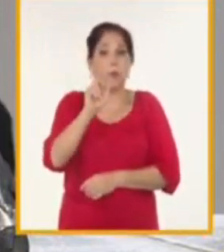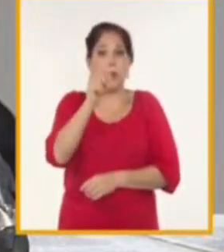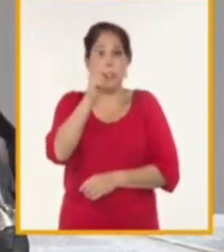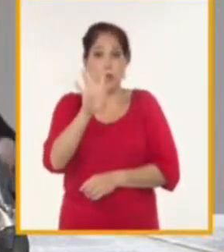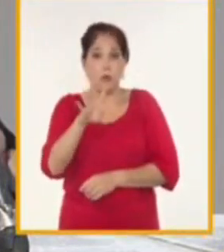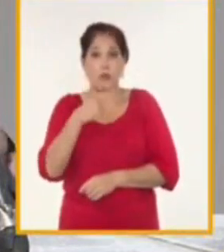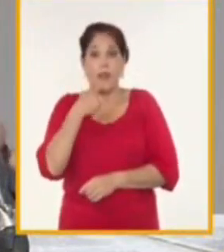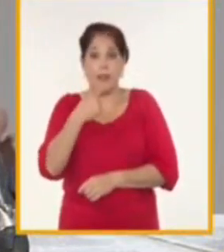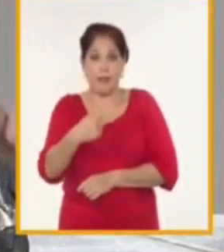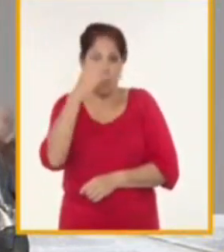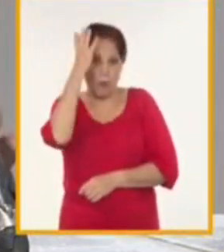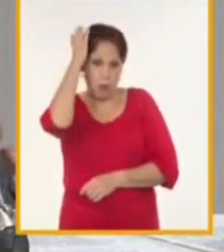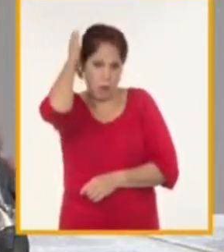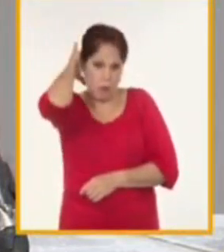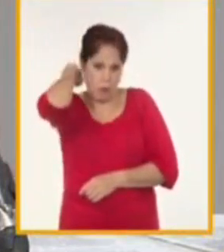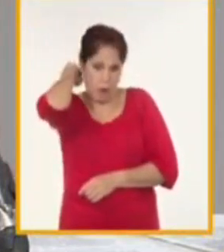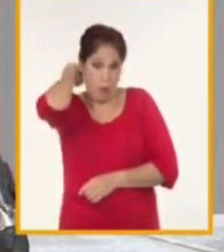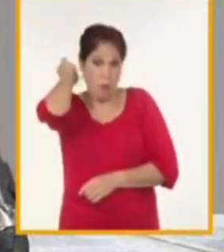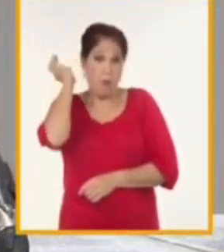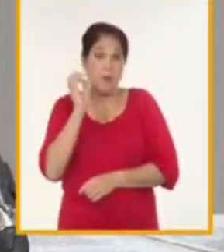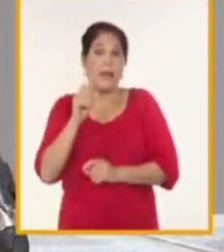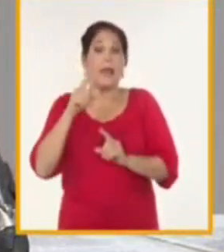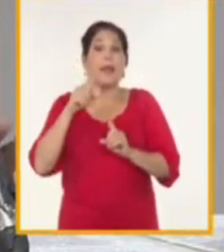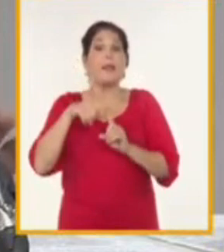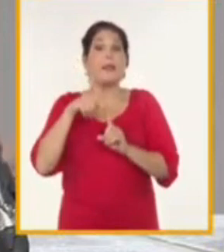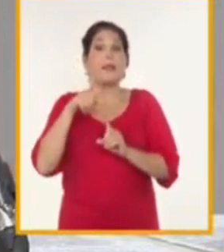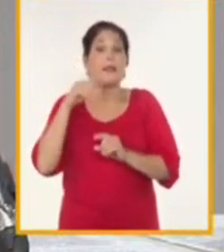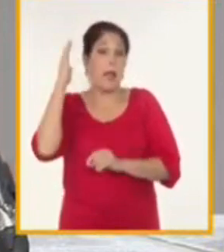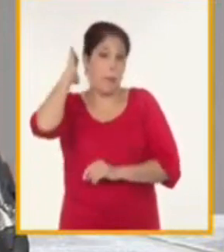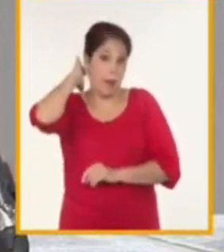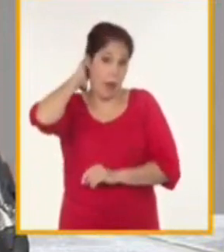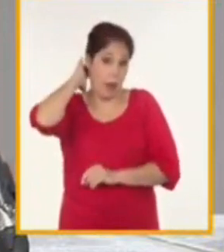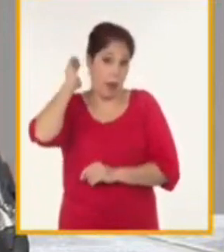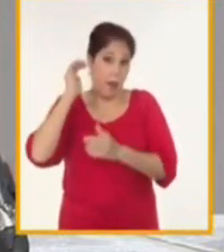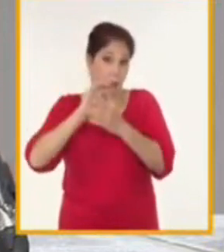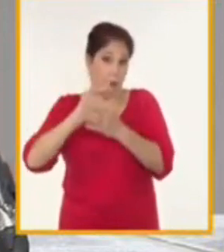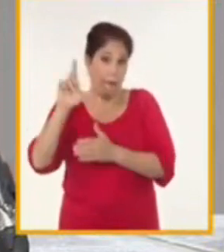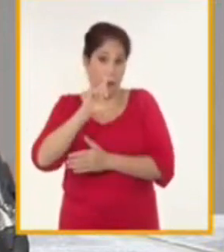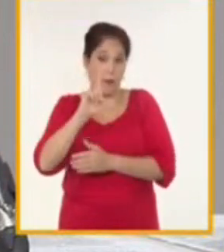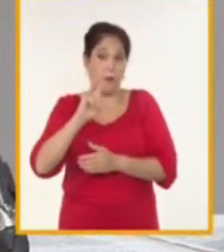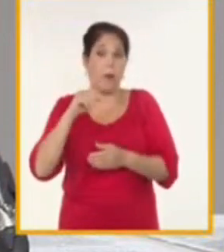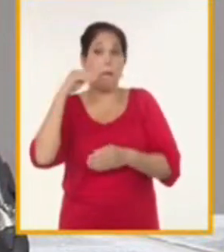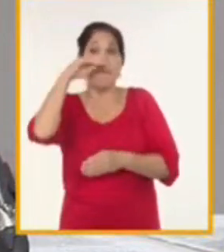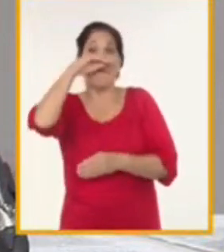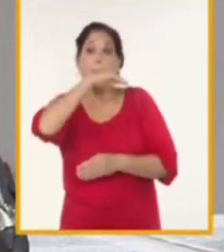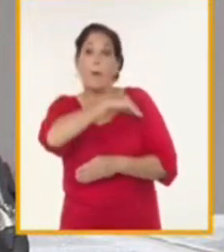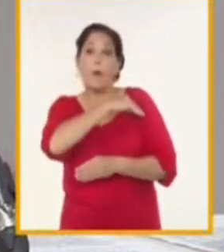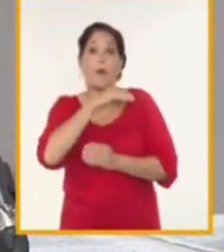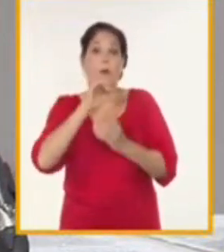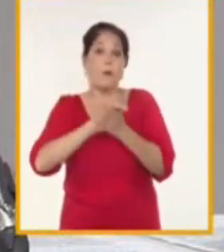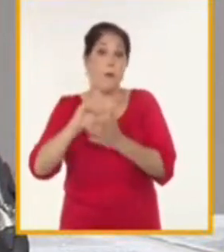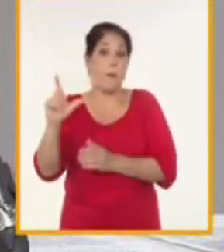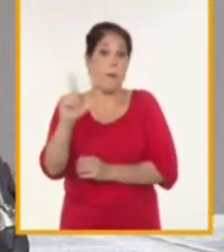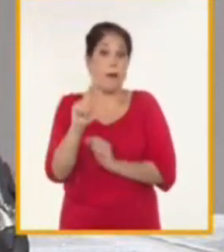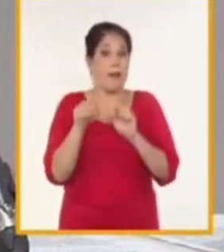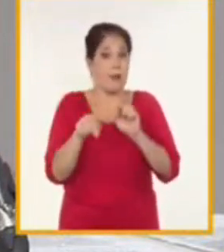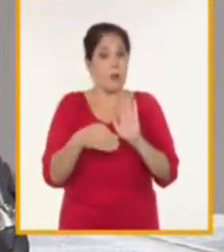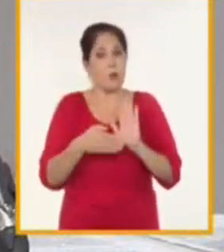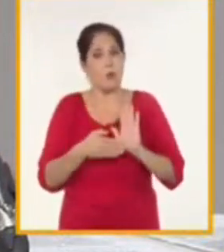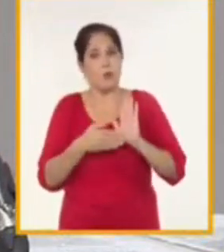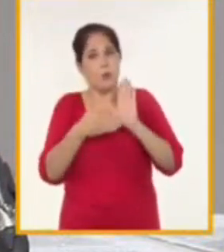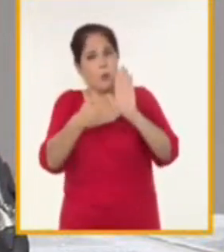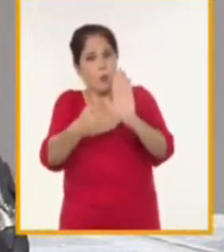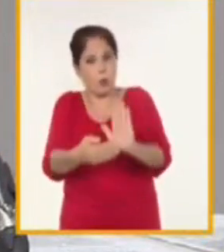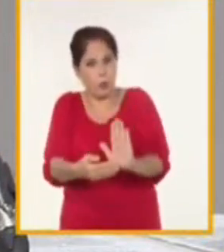expresó y cito esta terminal de contenedores y la moderna infraestructura que la acompañan son una muestra concreta